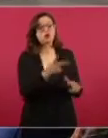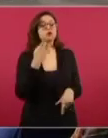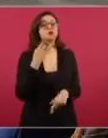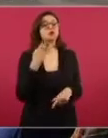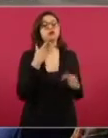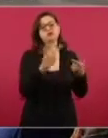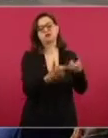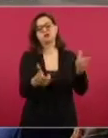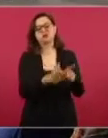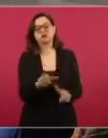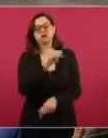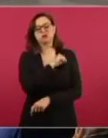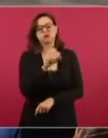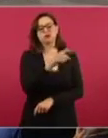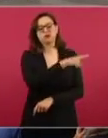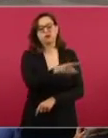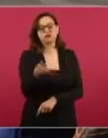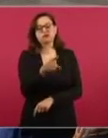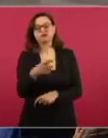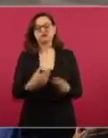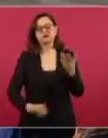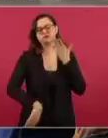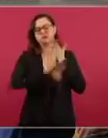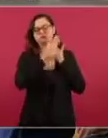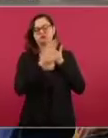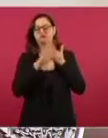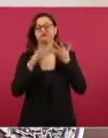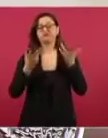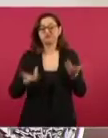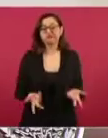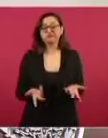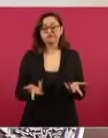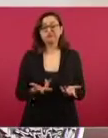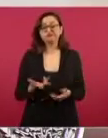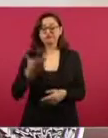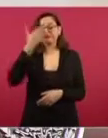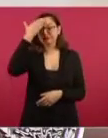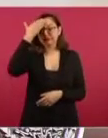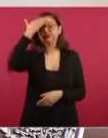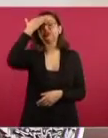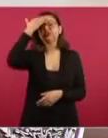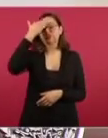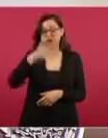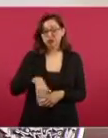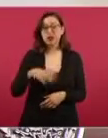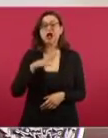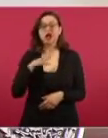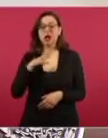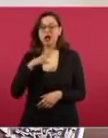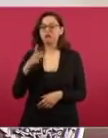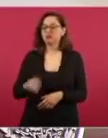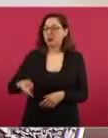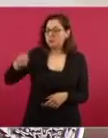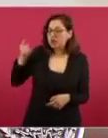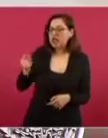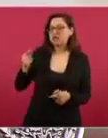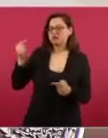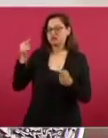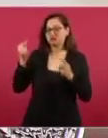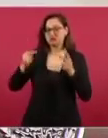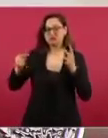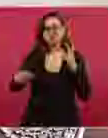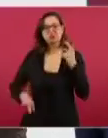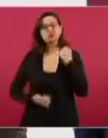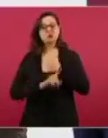capacidad de examinar la realidad que nos rodea. Todo mundo conocemos las amenazas, todo lo que sucede en el país,